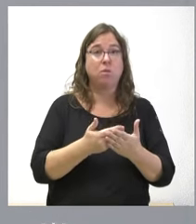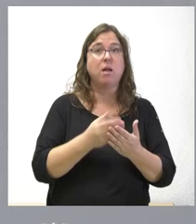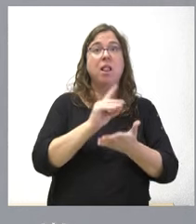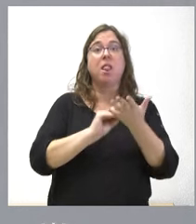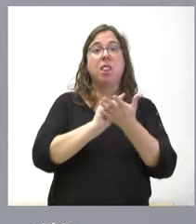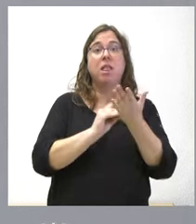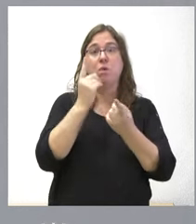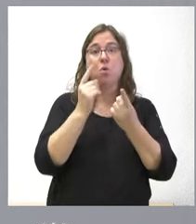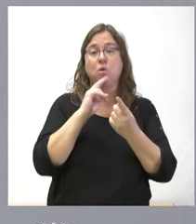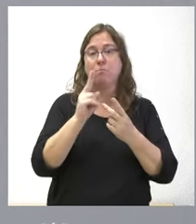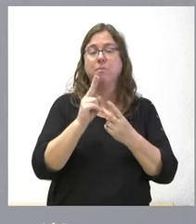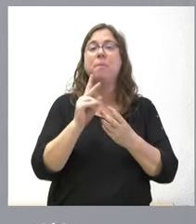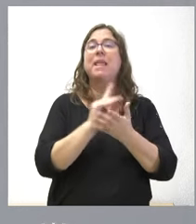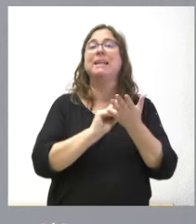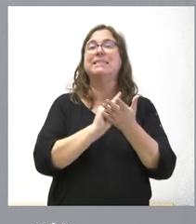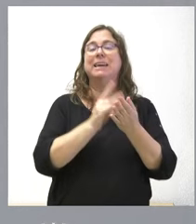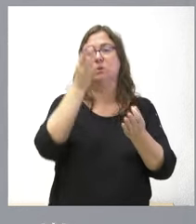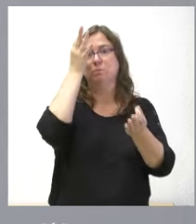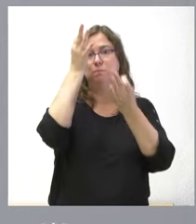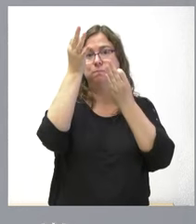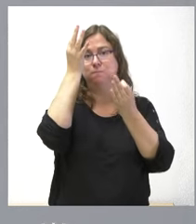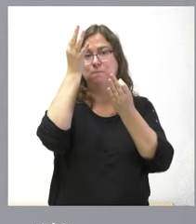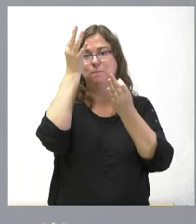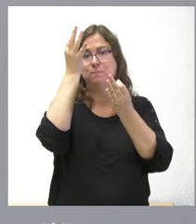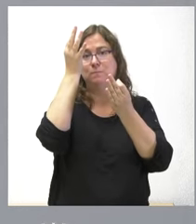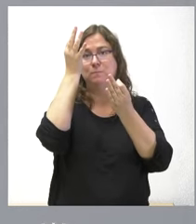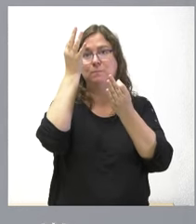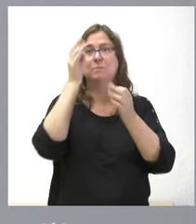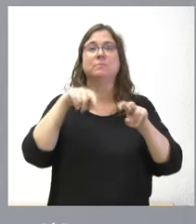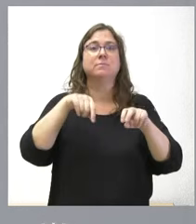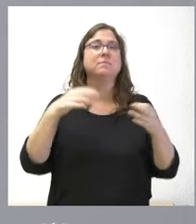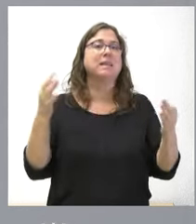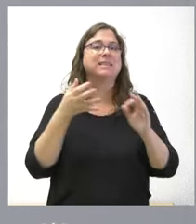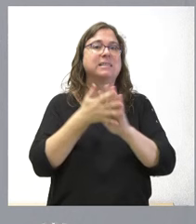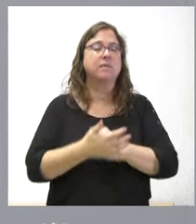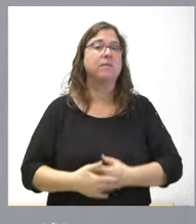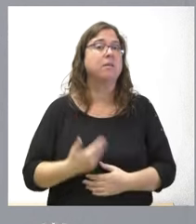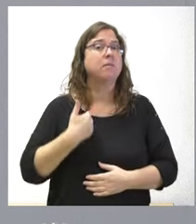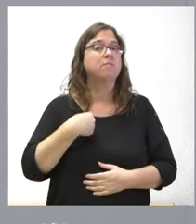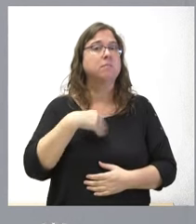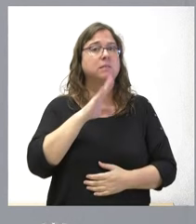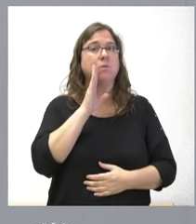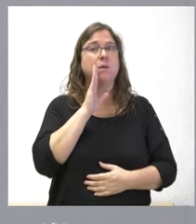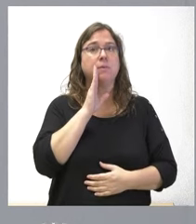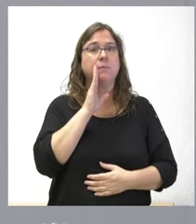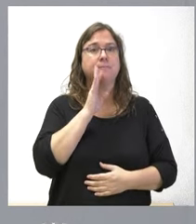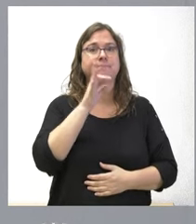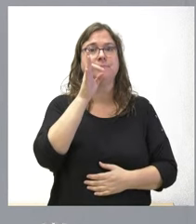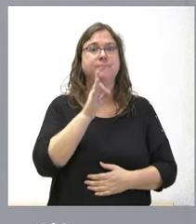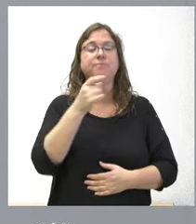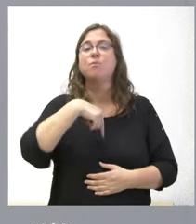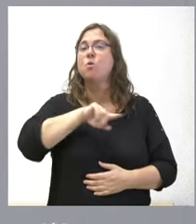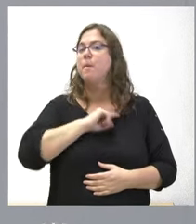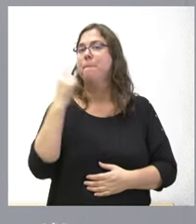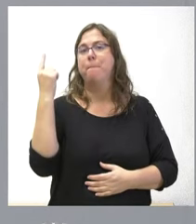datos les puedo dar el dato preciso de lo que de lo que esto supone como les digo efectivamente somos la primera